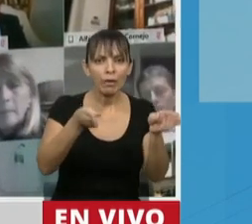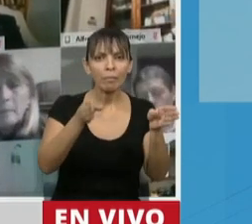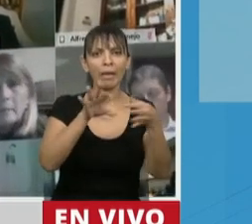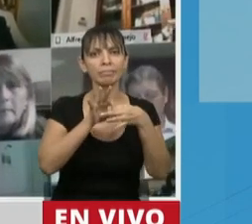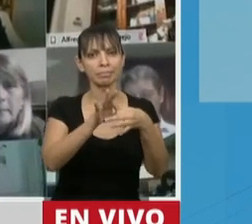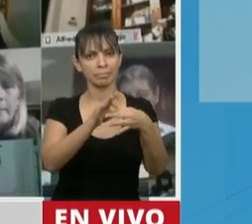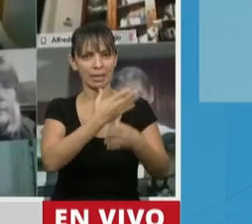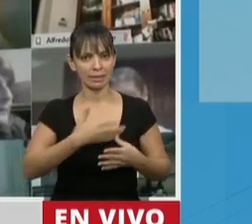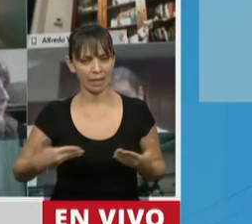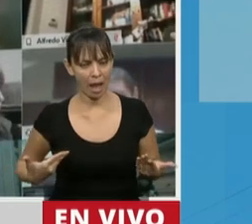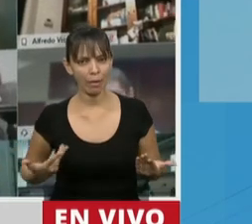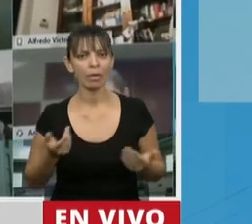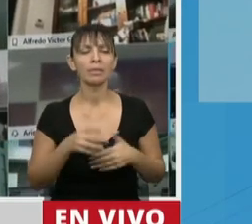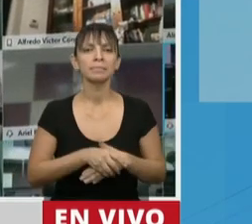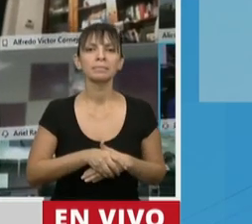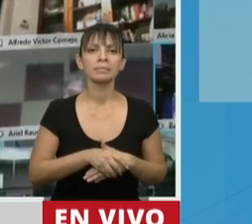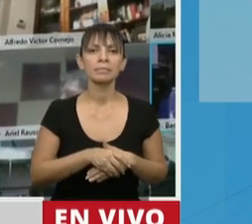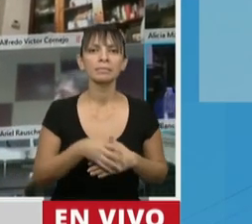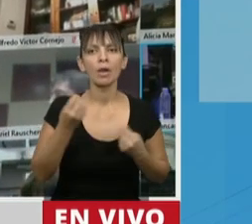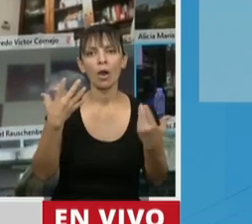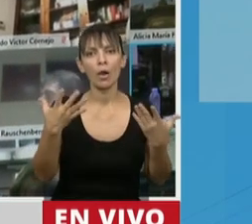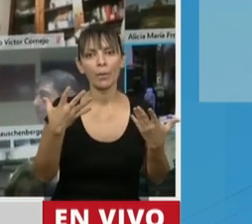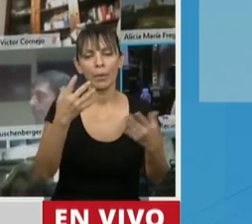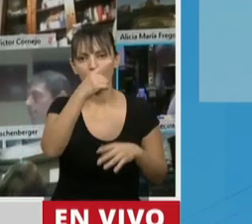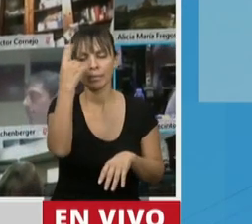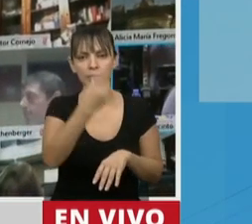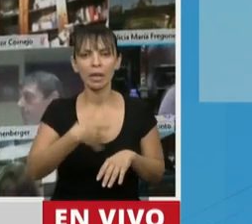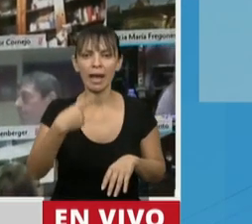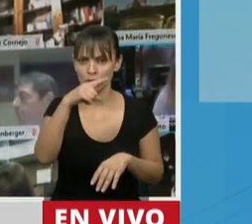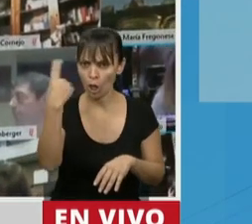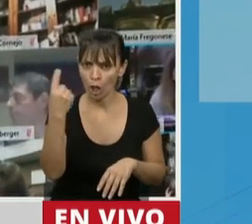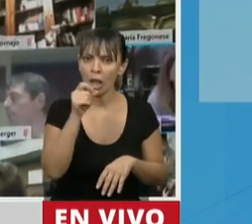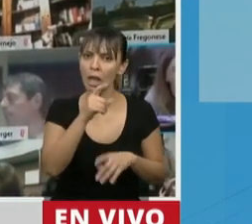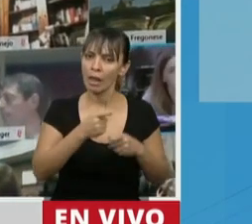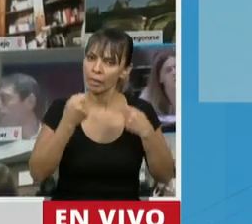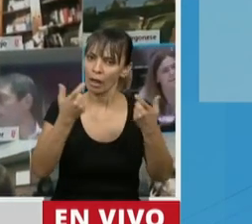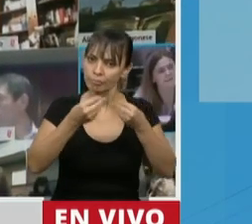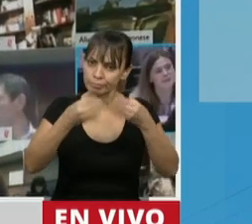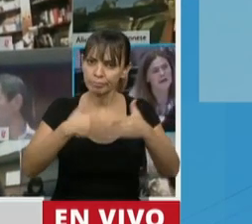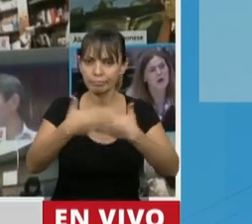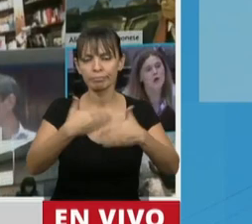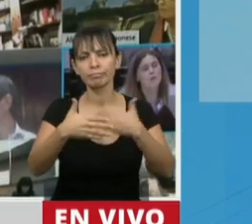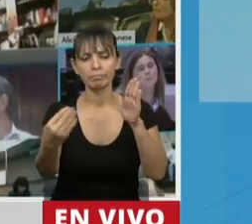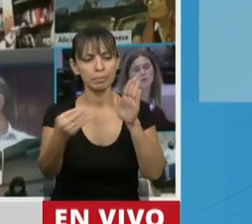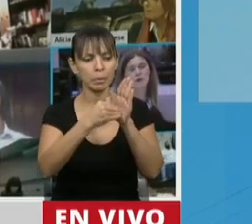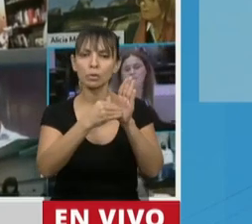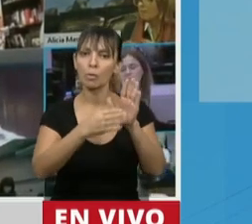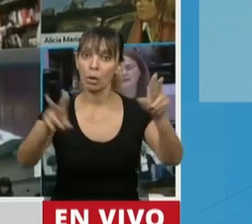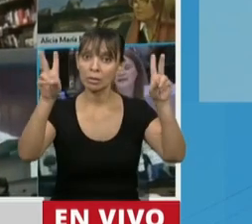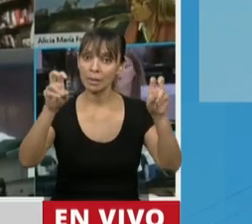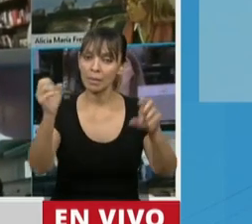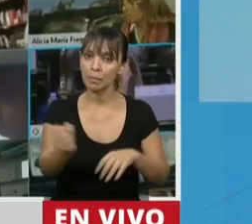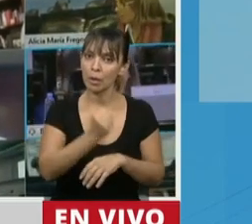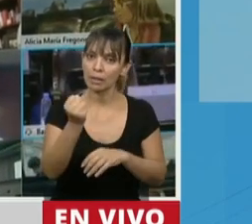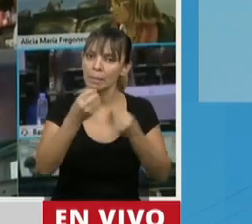pública donde claramente nuestro gobierno nacional lo puso en materia, lo puso en agenda y empezó a